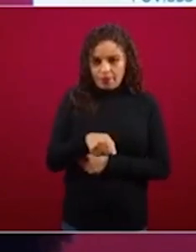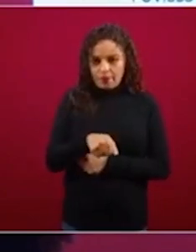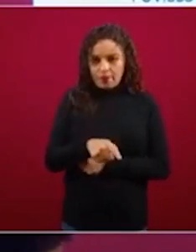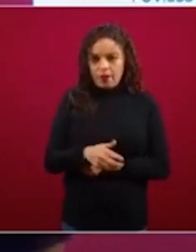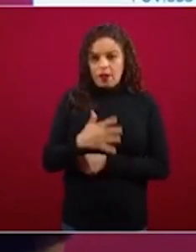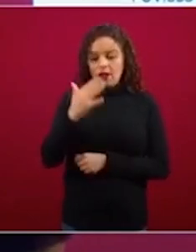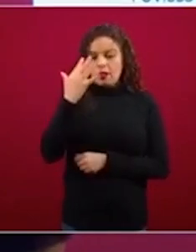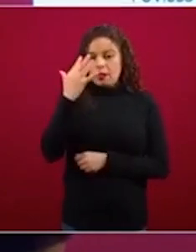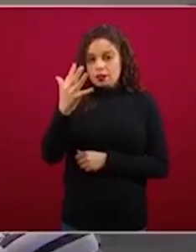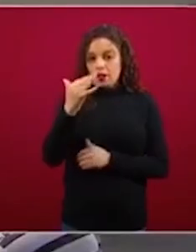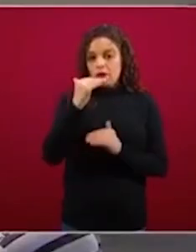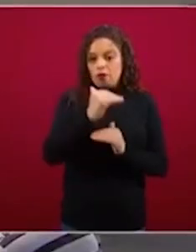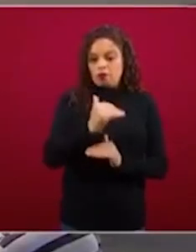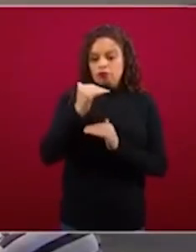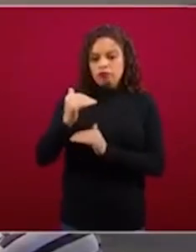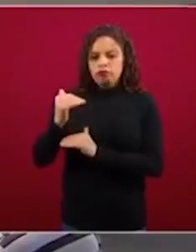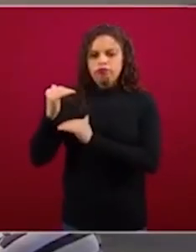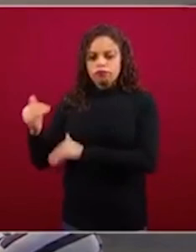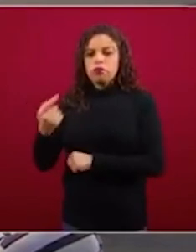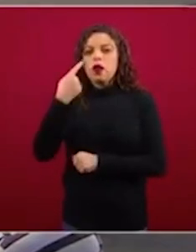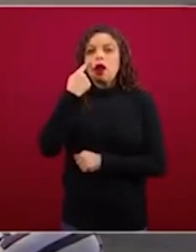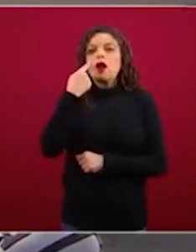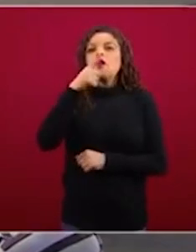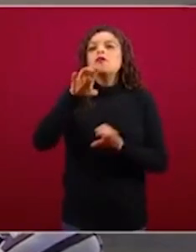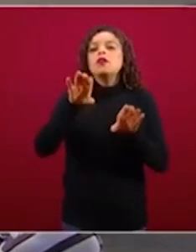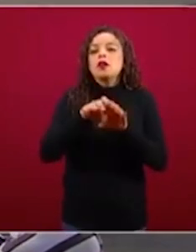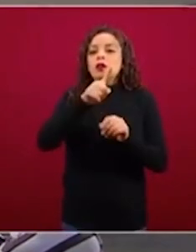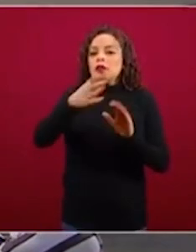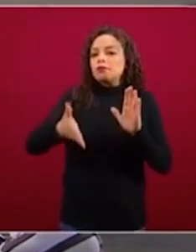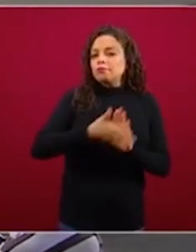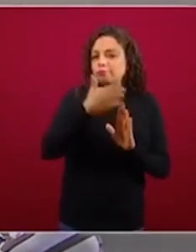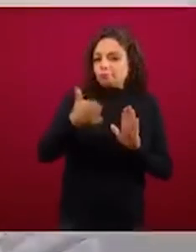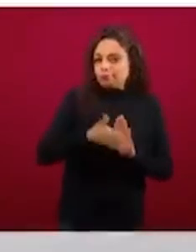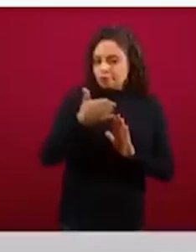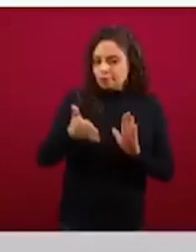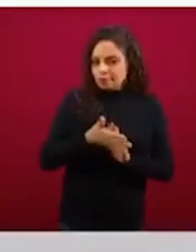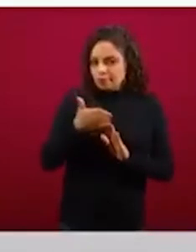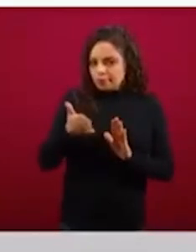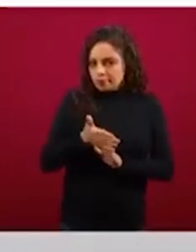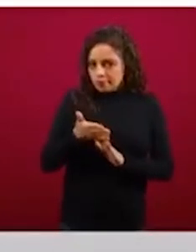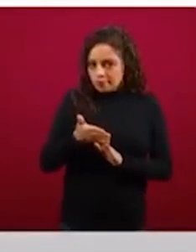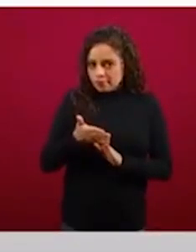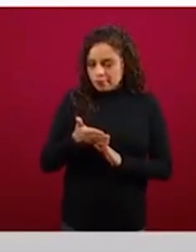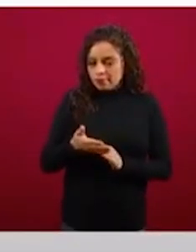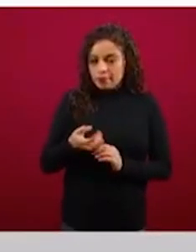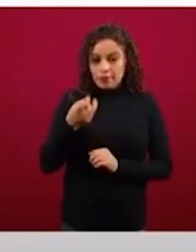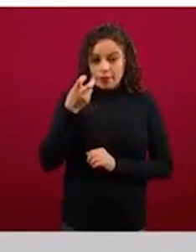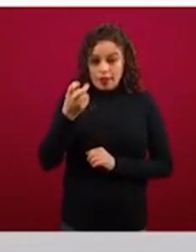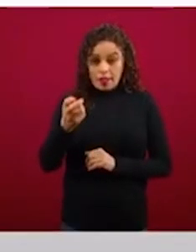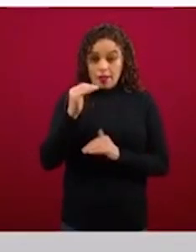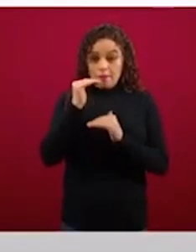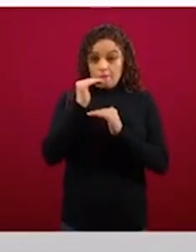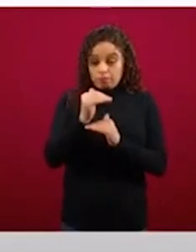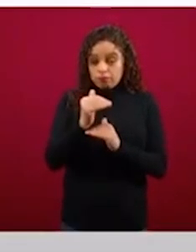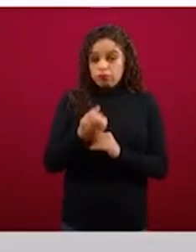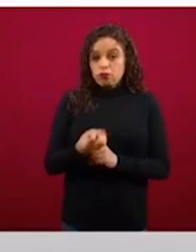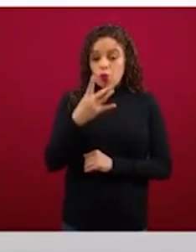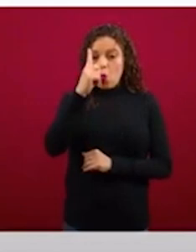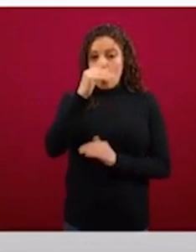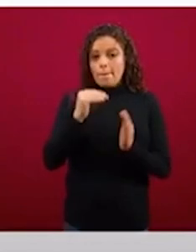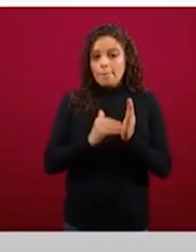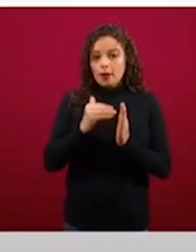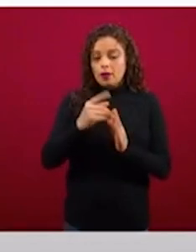según el avance de obra. El monto máximo al cual tendrá el trabajador será de un millón